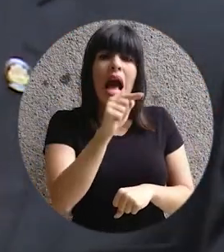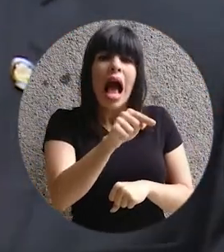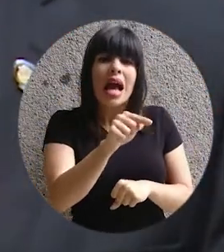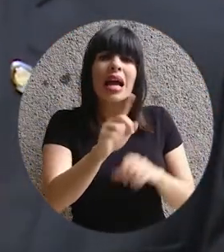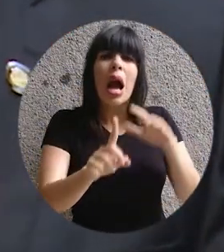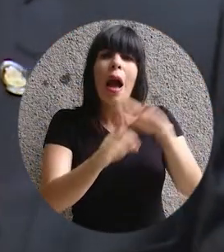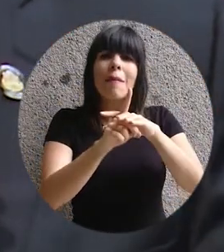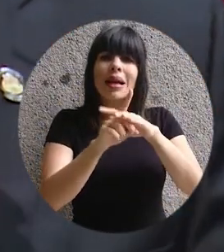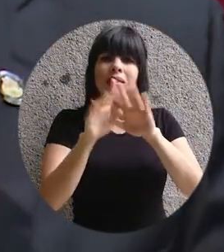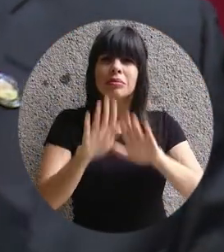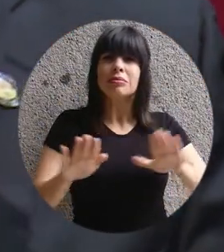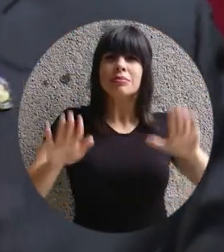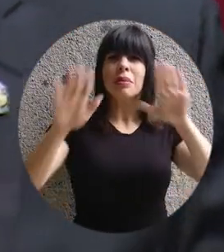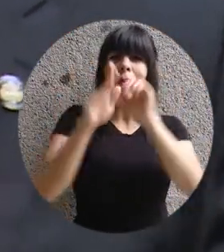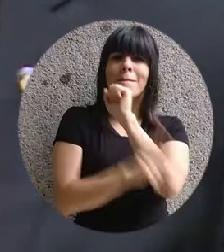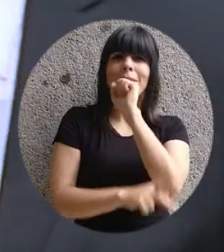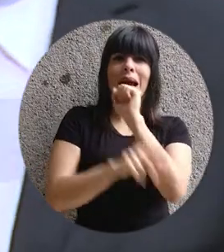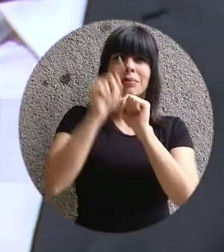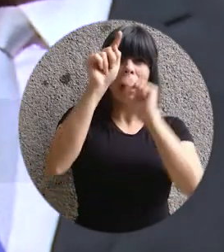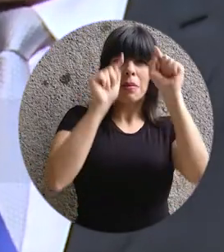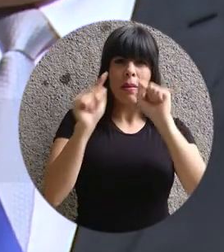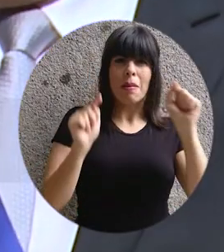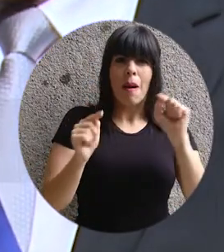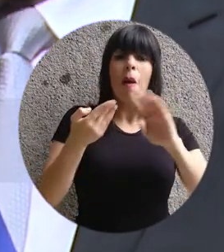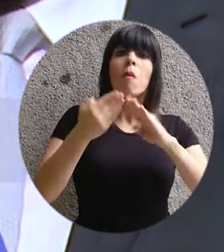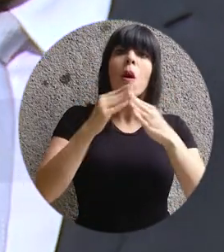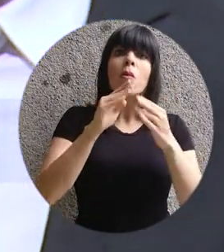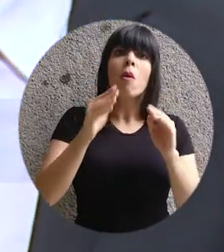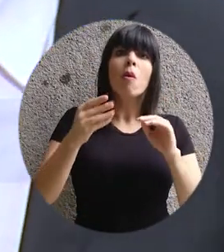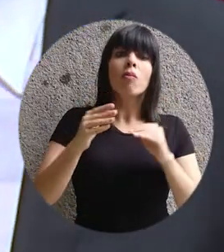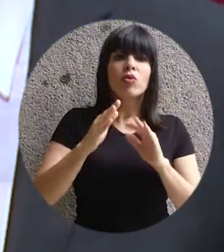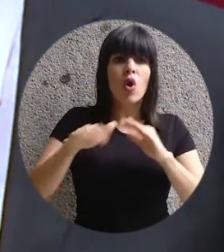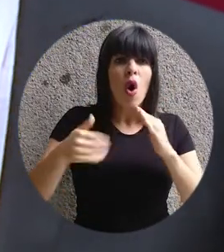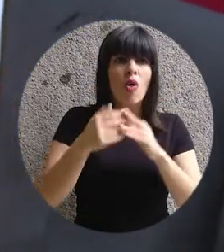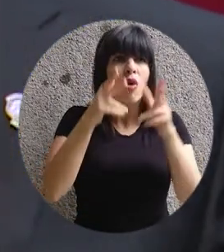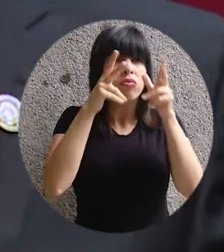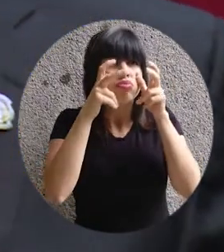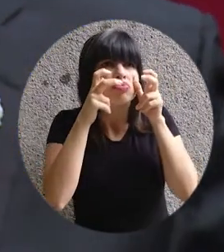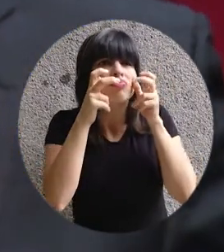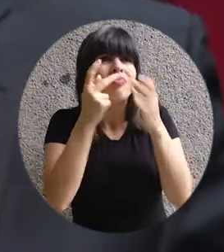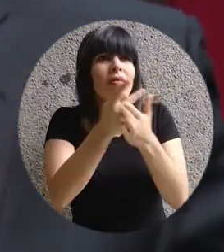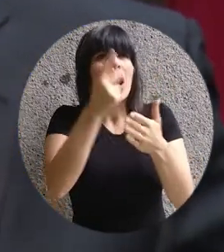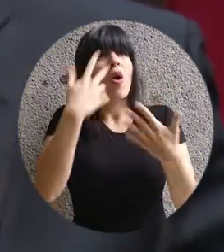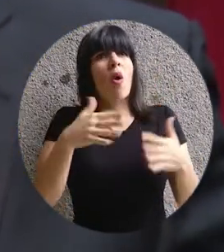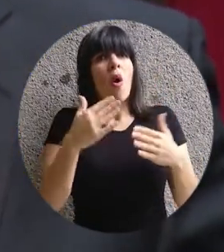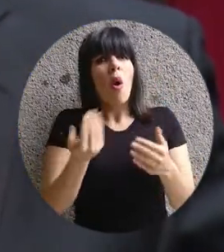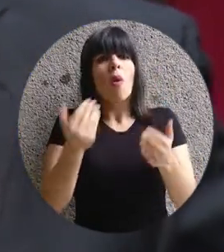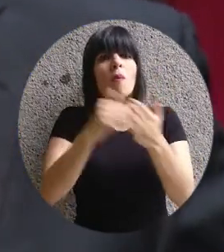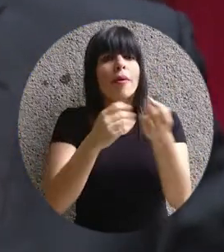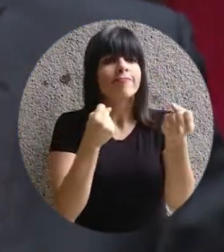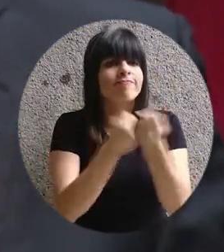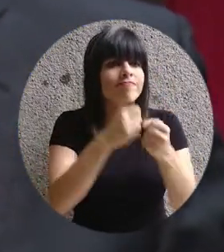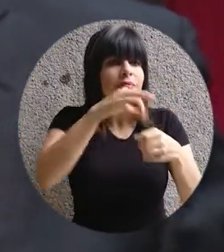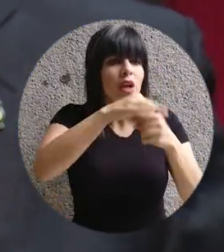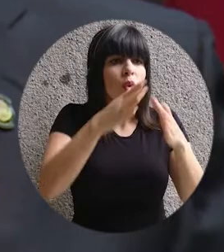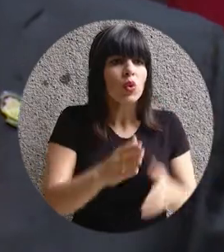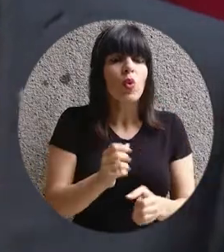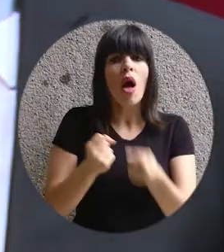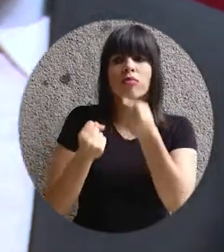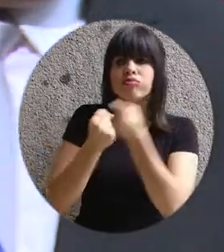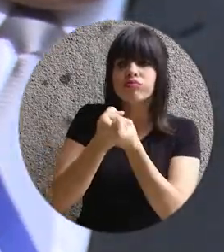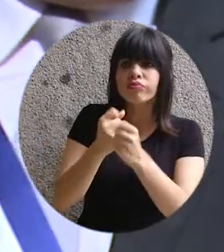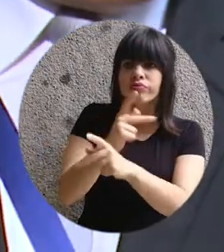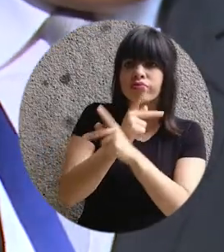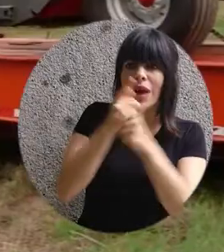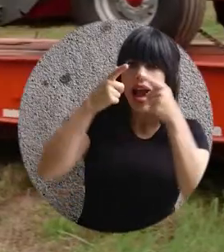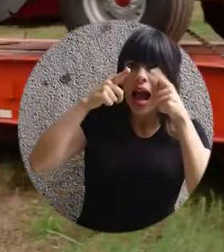que se encuentran ubicadas por todo el país. Un cambio que el pueblo percibe y valora en la prioridad que se ha devuelto a la agricultura y a